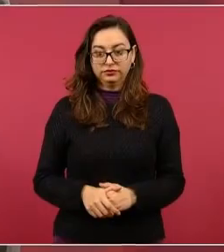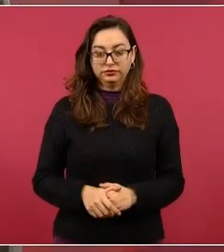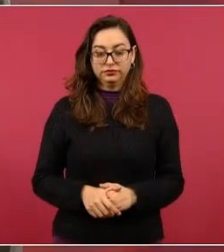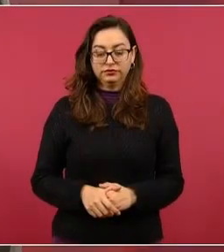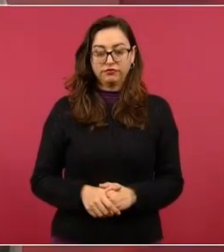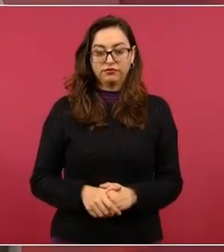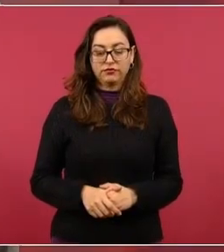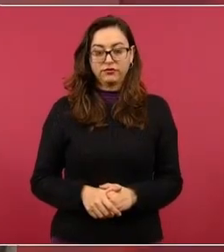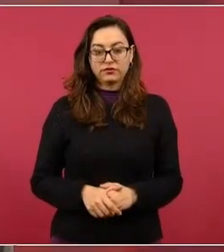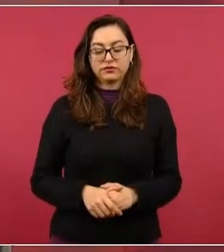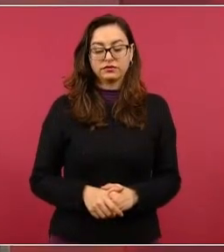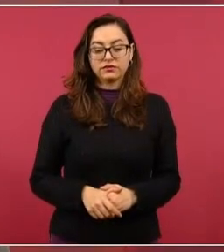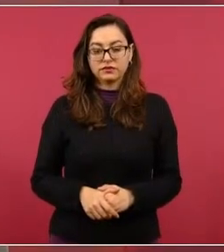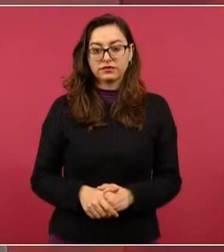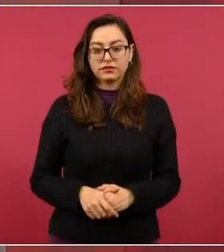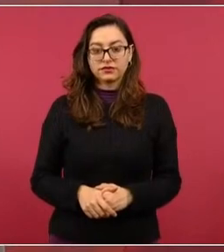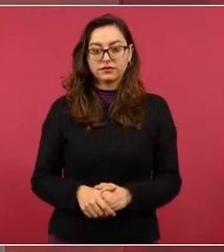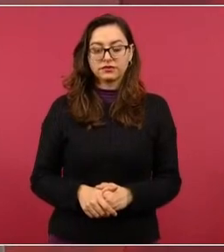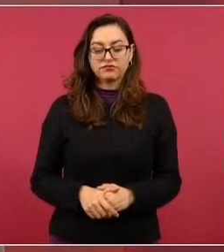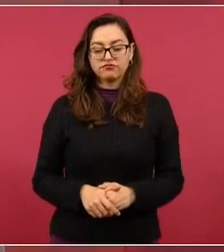se tiene que pagar el impuesto.